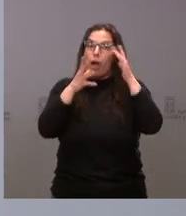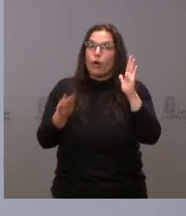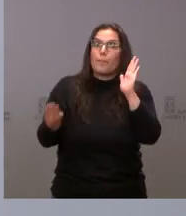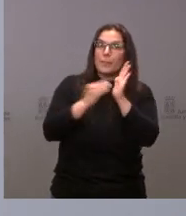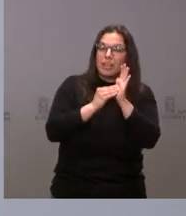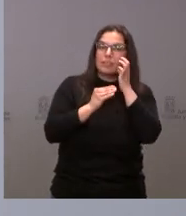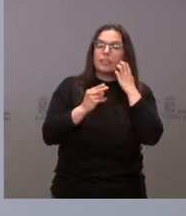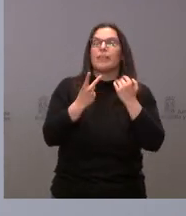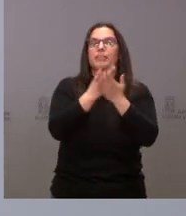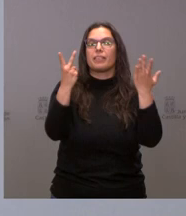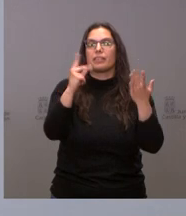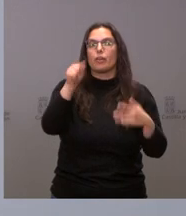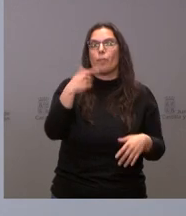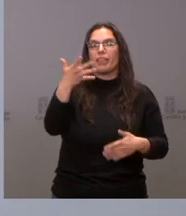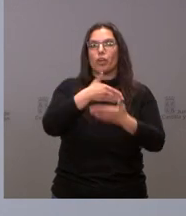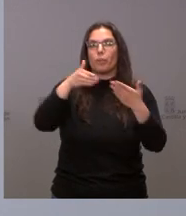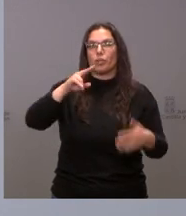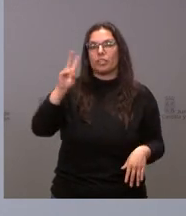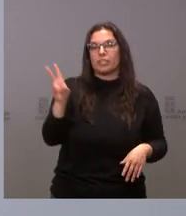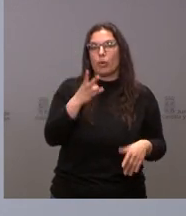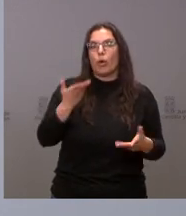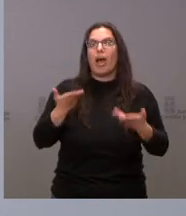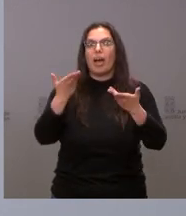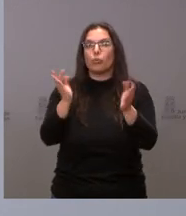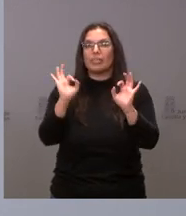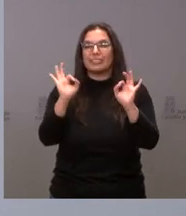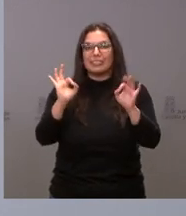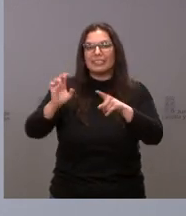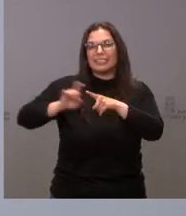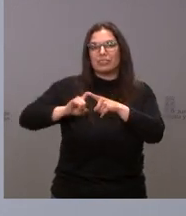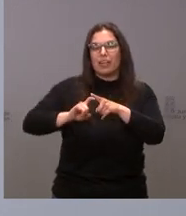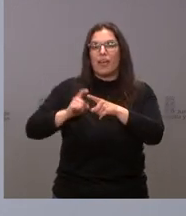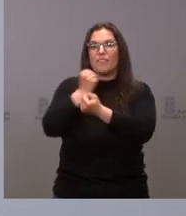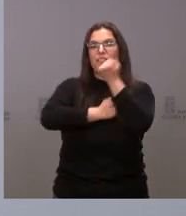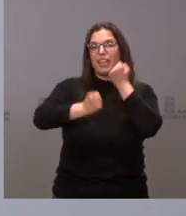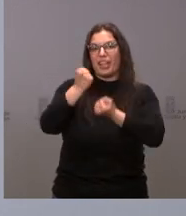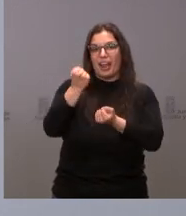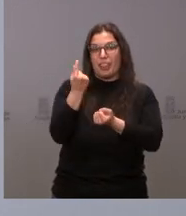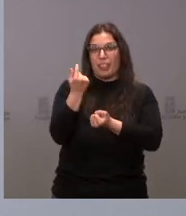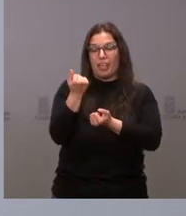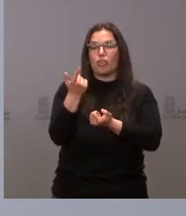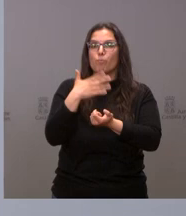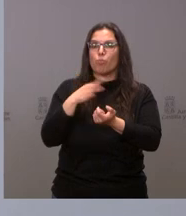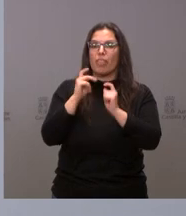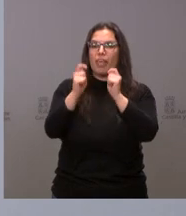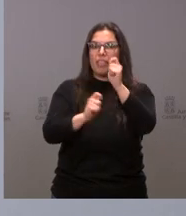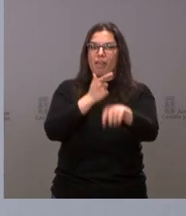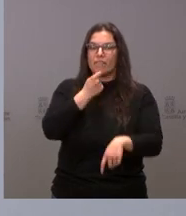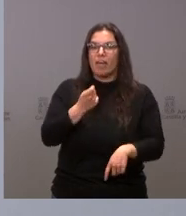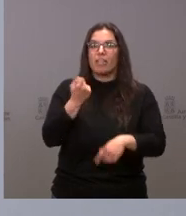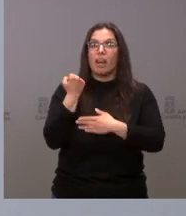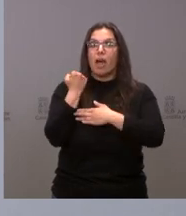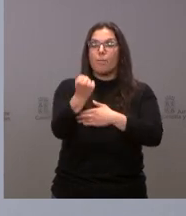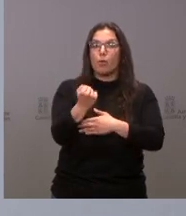17,5 millones de euros de ayudas que tienen un carácter financiero y que nos va a permitir prestar un apoyo